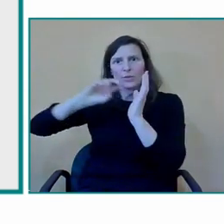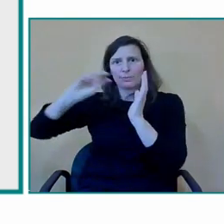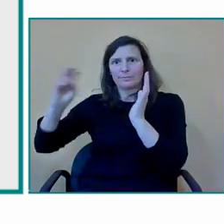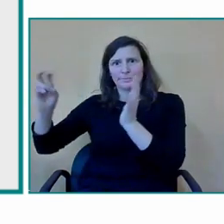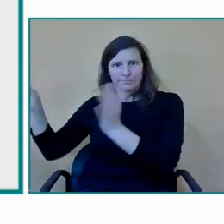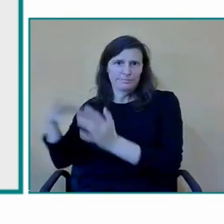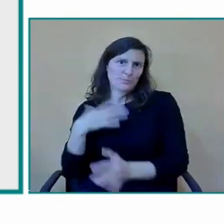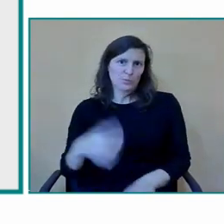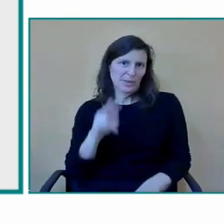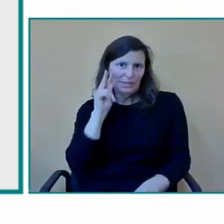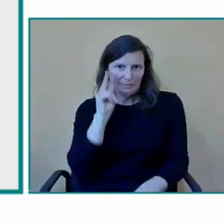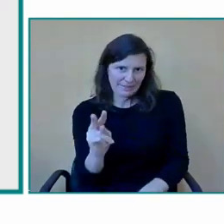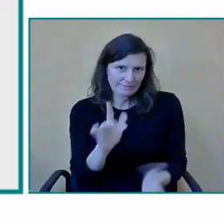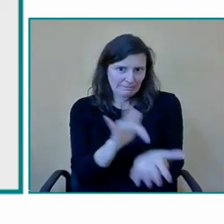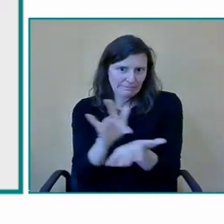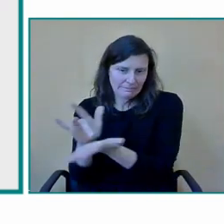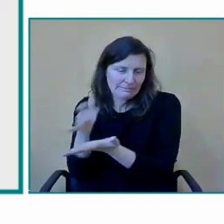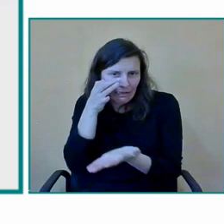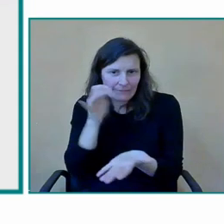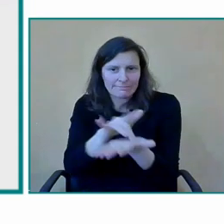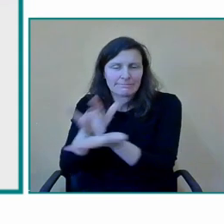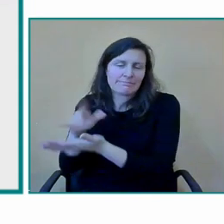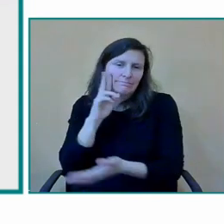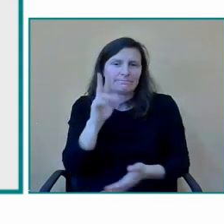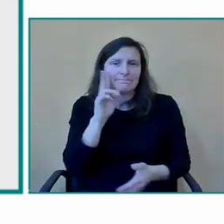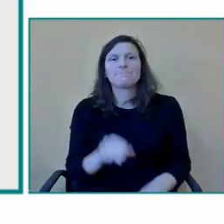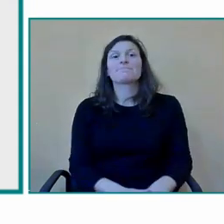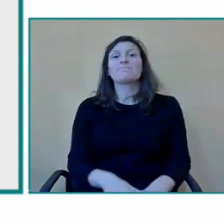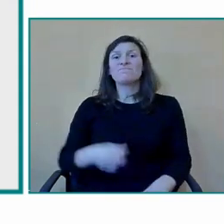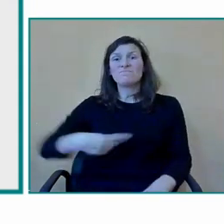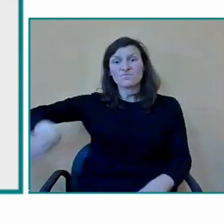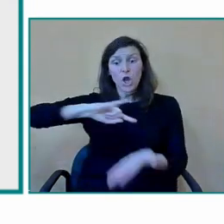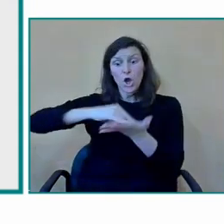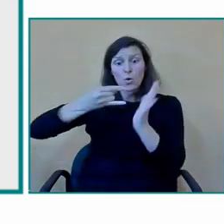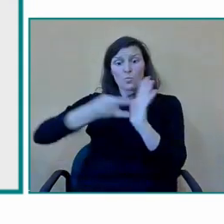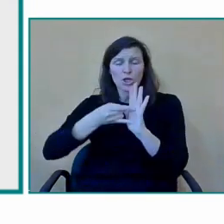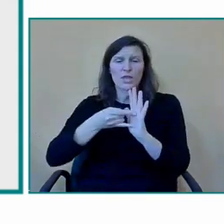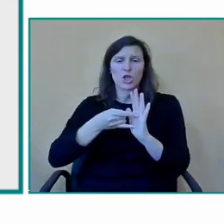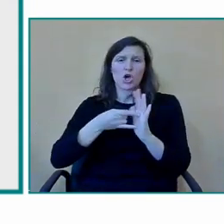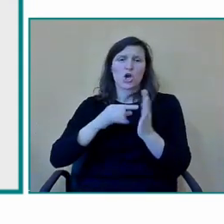los pilares de nuestro proyecto educativo siempre han sido tener como